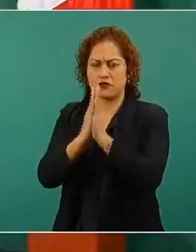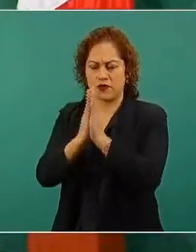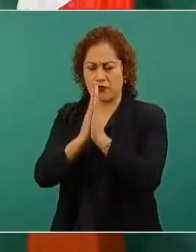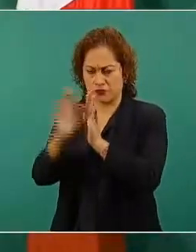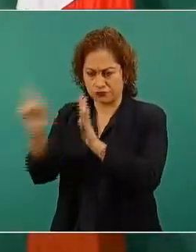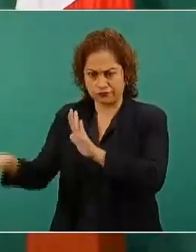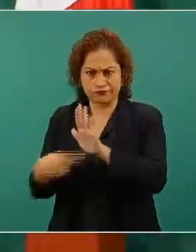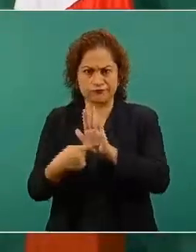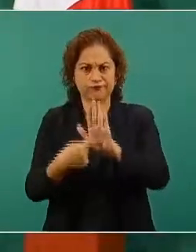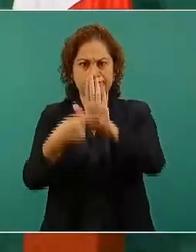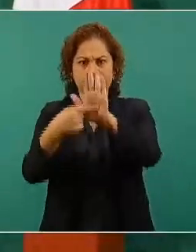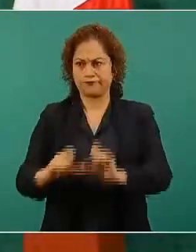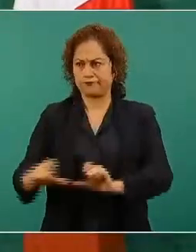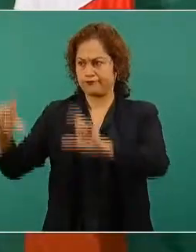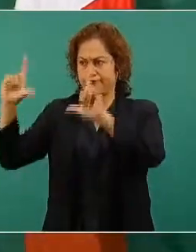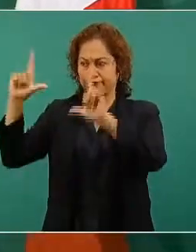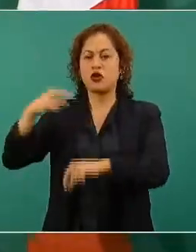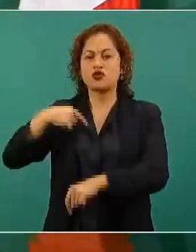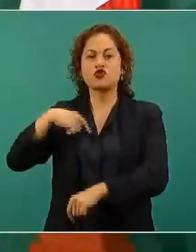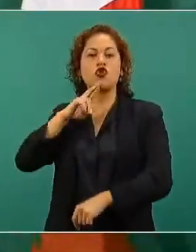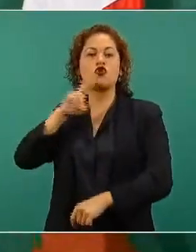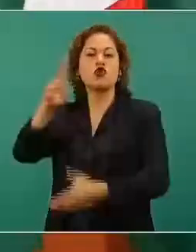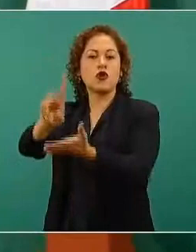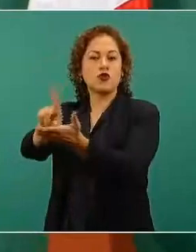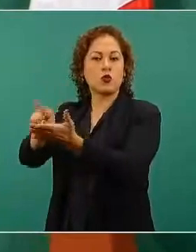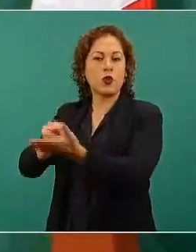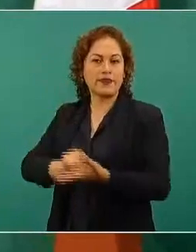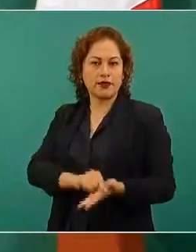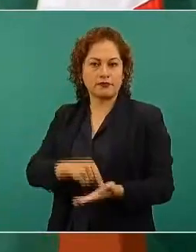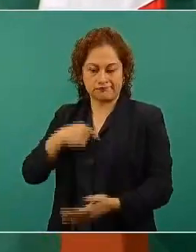en el Twitter en una de esas está